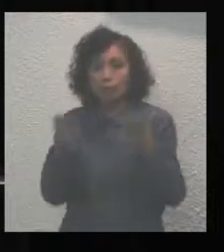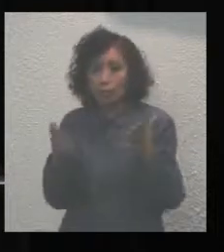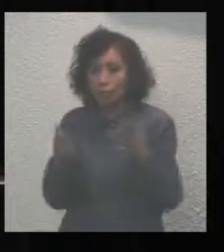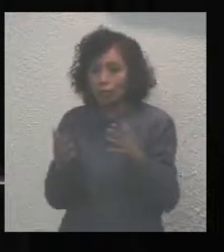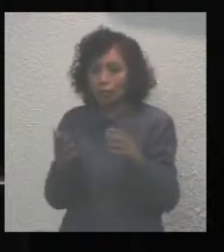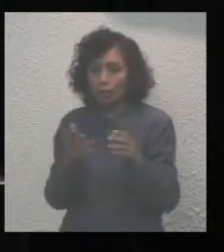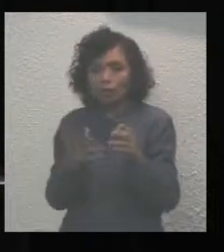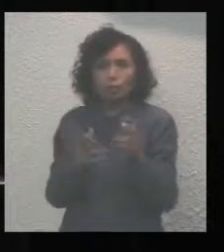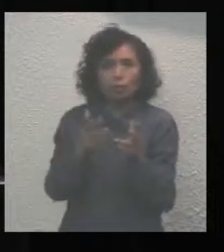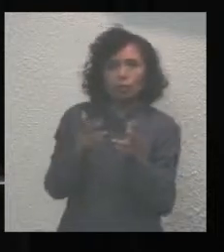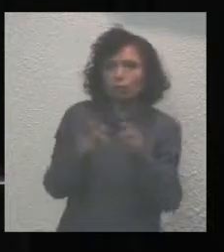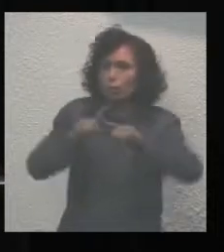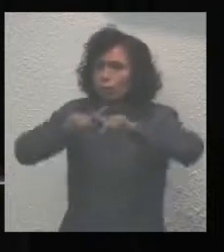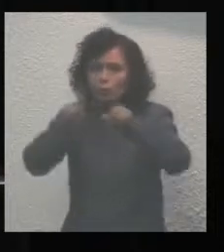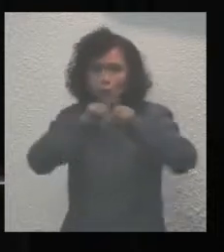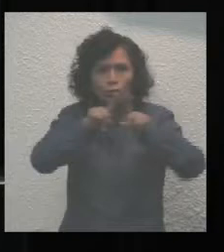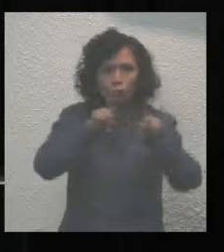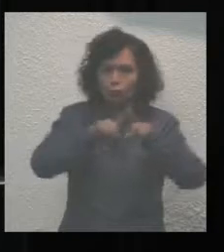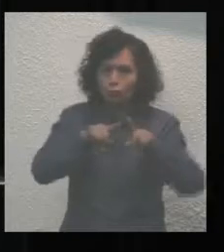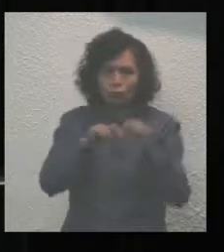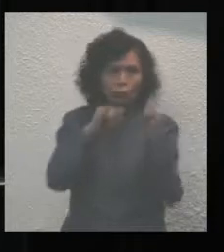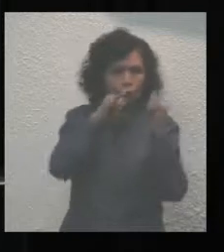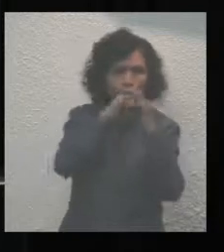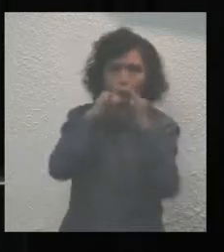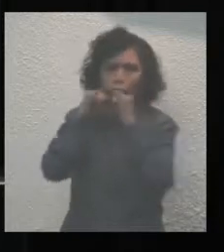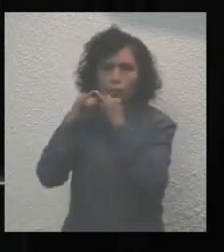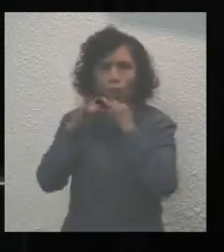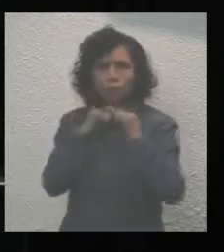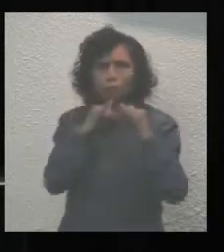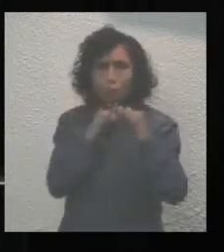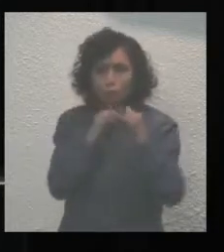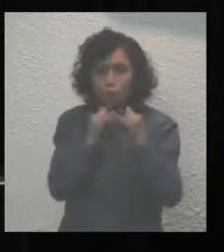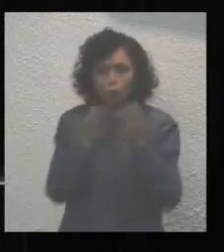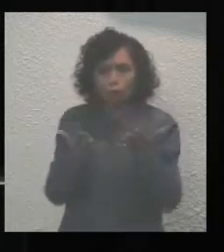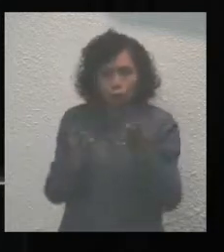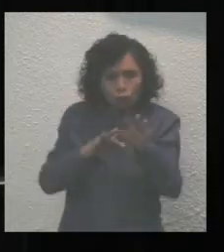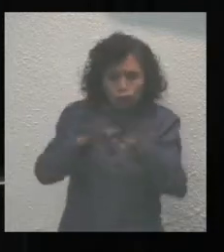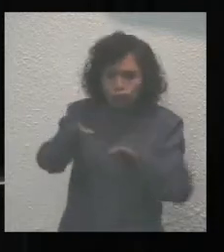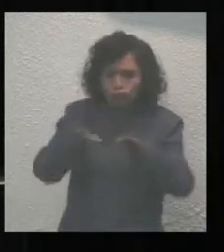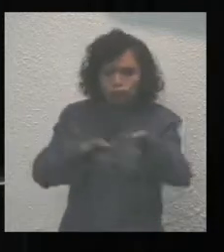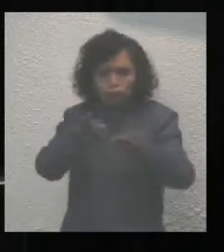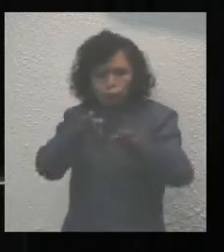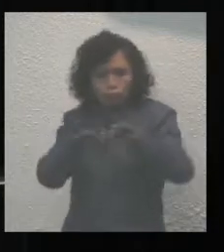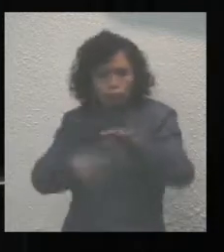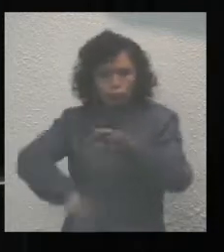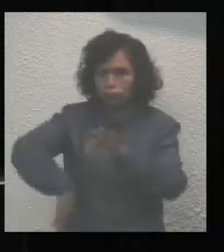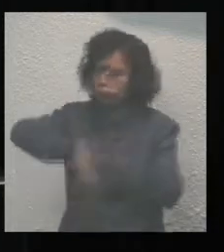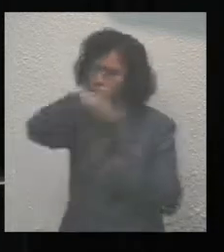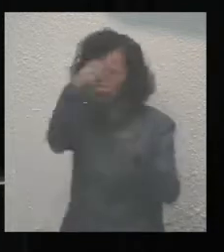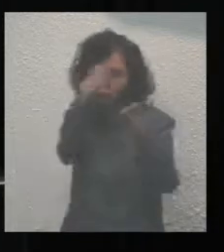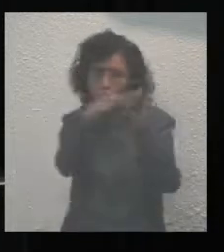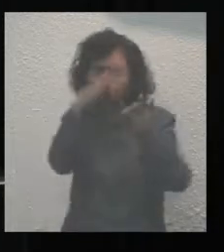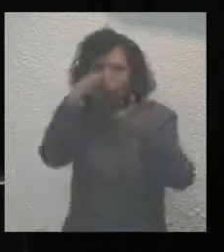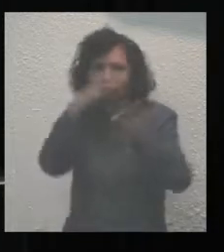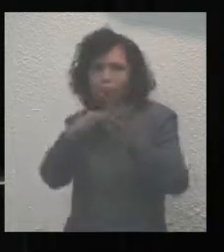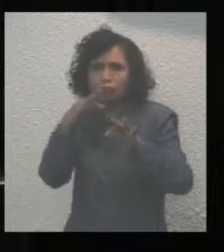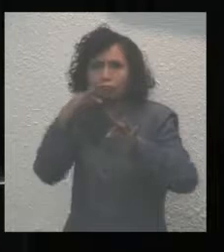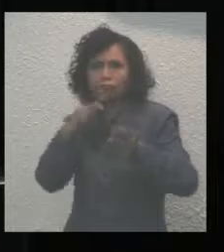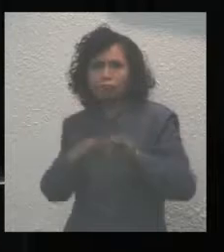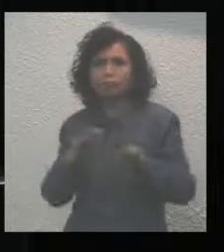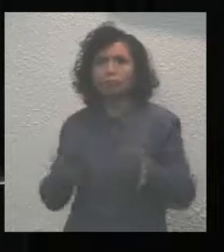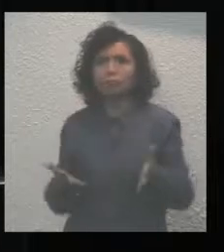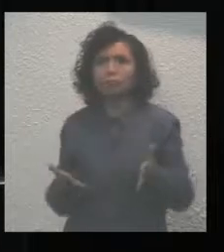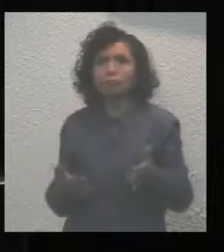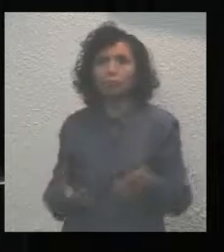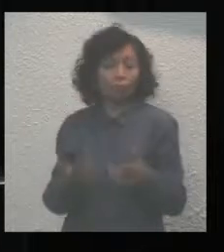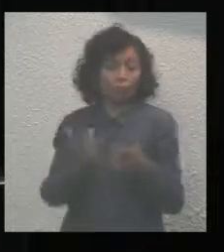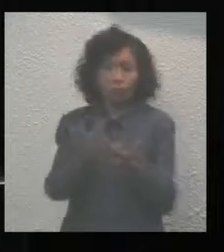interna de los órganos autónomos, en el correcto ejercicio de la división de poderes y en la garantía a la